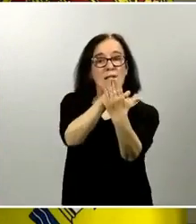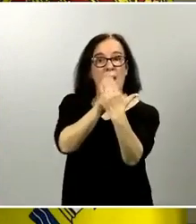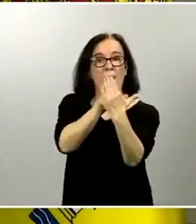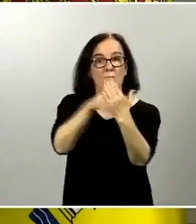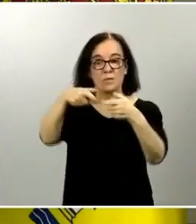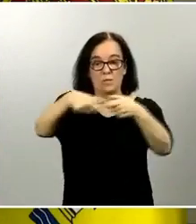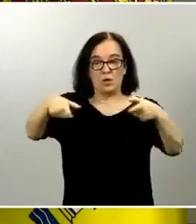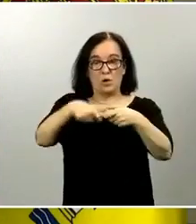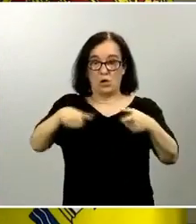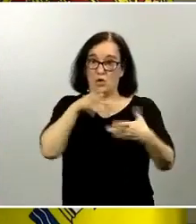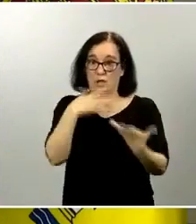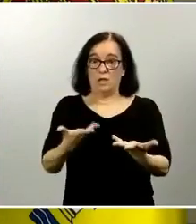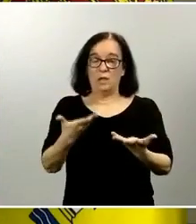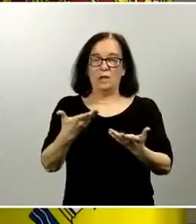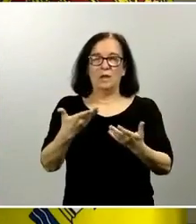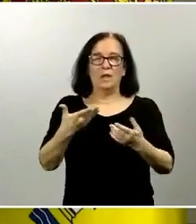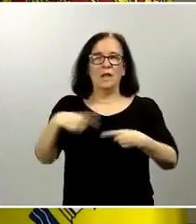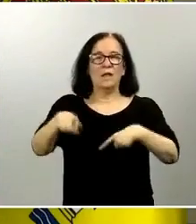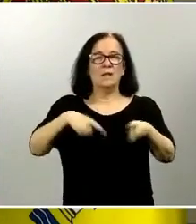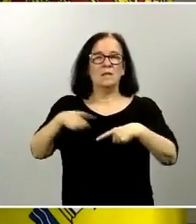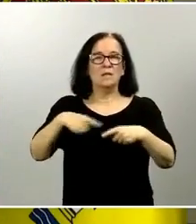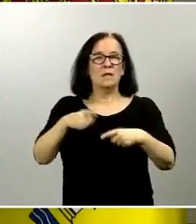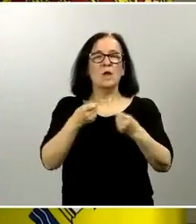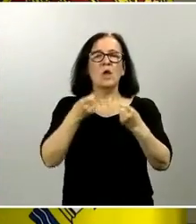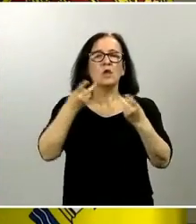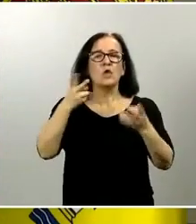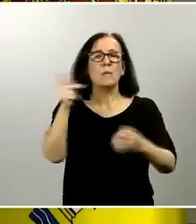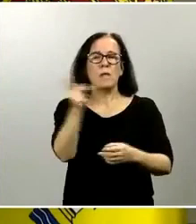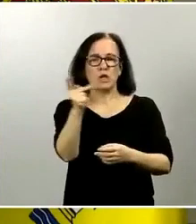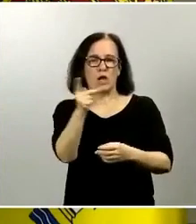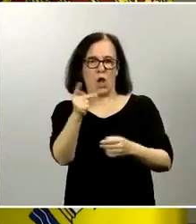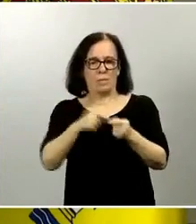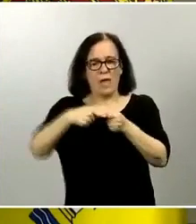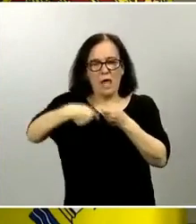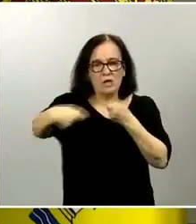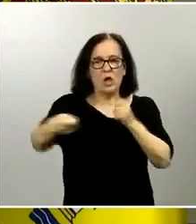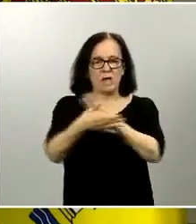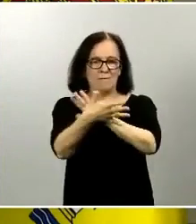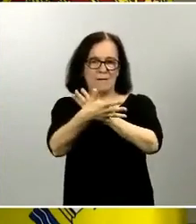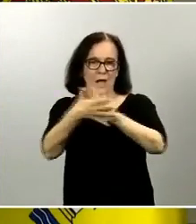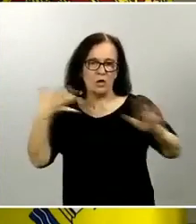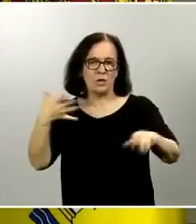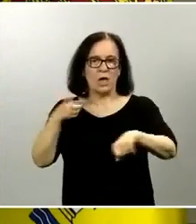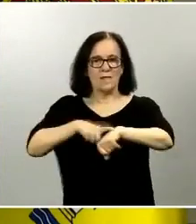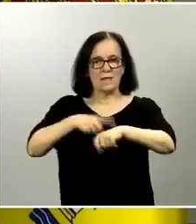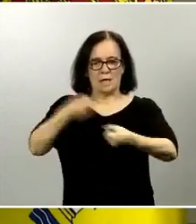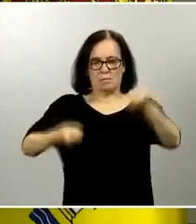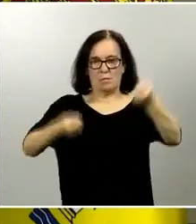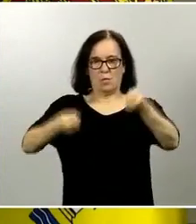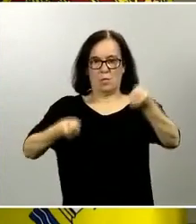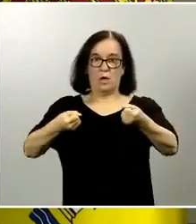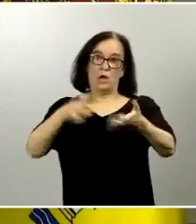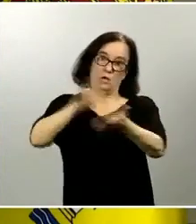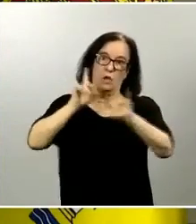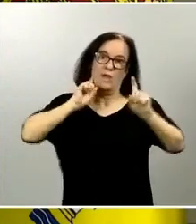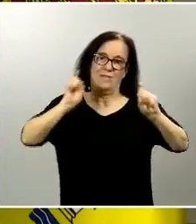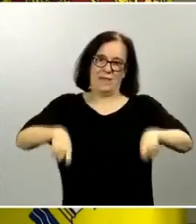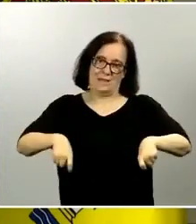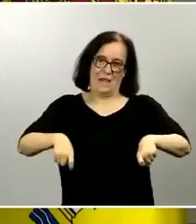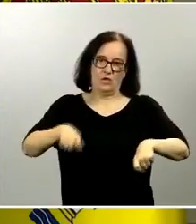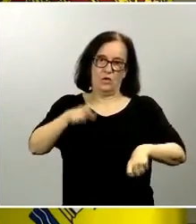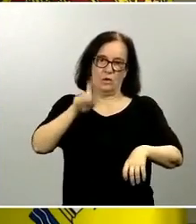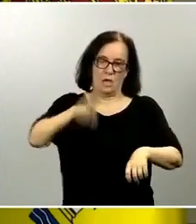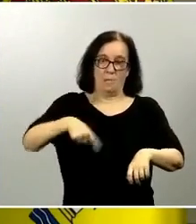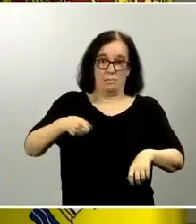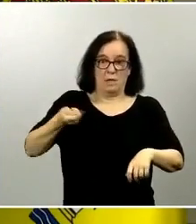en otros vehículos el número de kilómetros recorridos la velocidad y los tiempos de conducción y descanso de los profesionales de esta